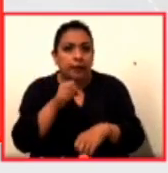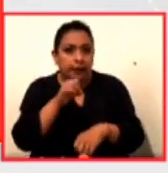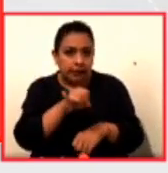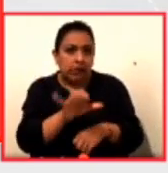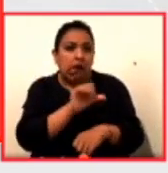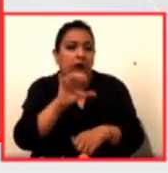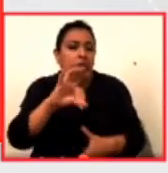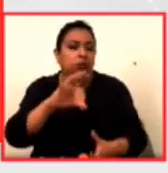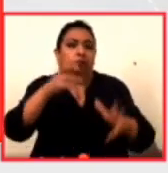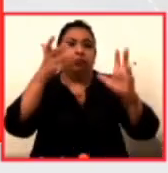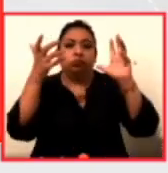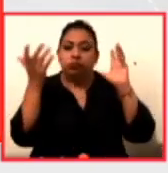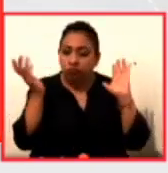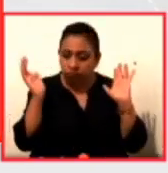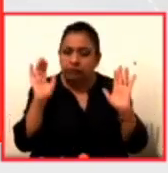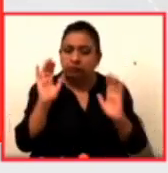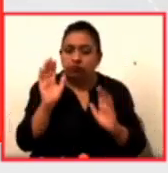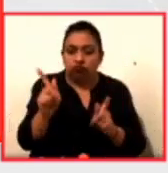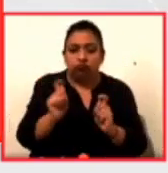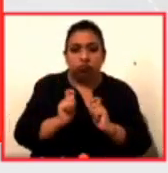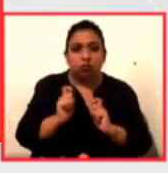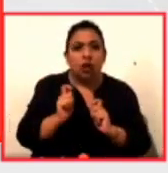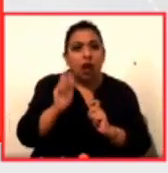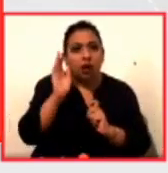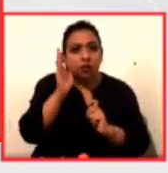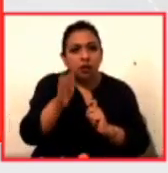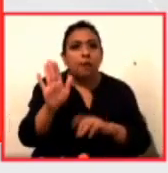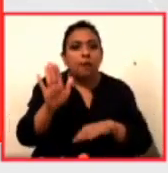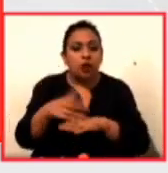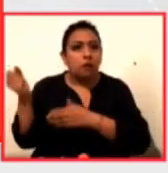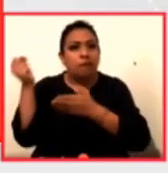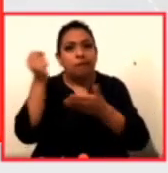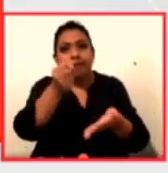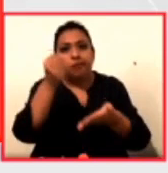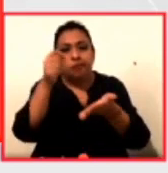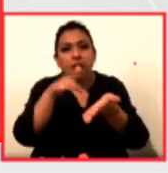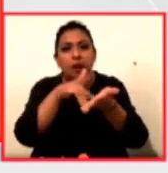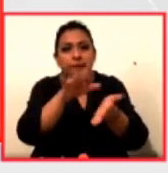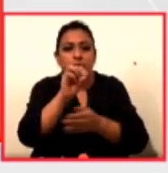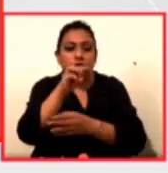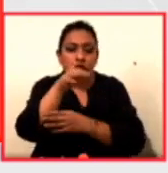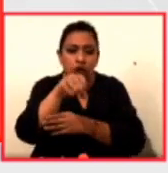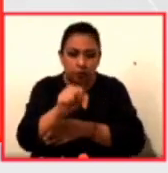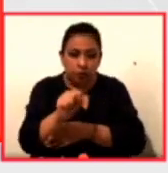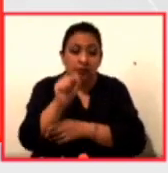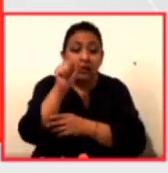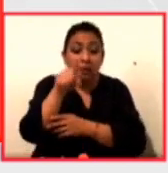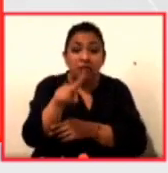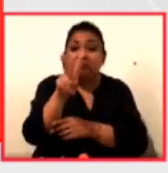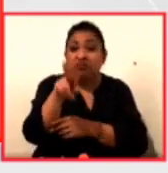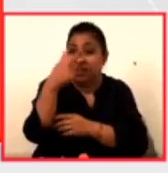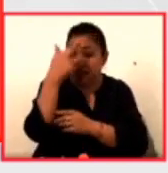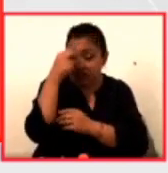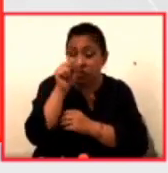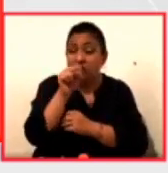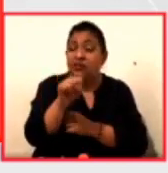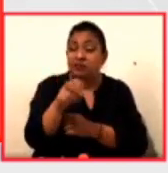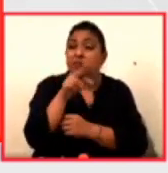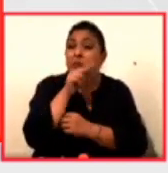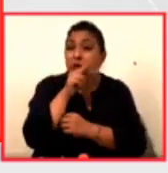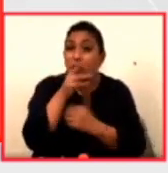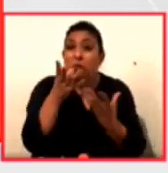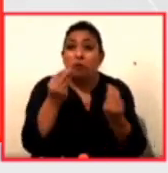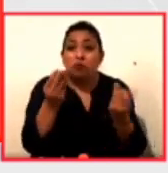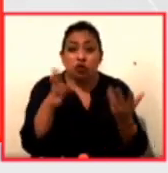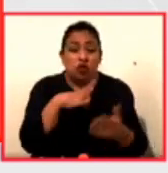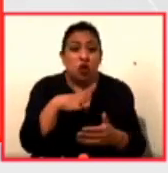crisis por eso también esta inyección de recursos a la OMS y por otro lado lo que bien refieres y apuntas y es muy preocupante la reacción